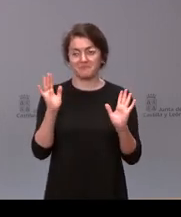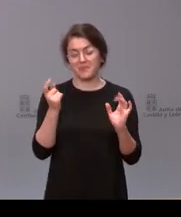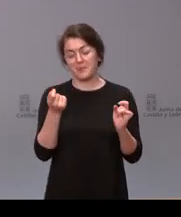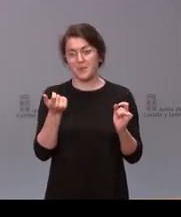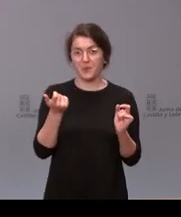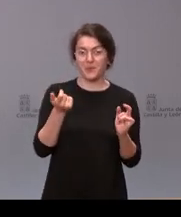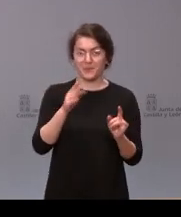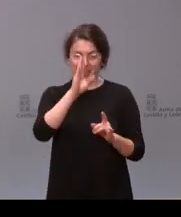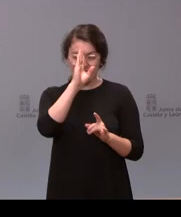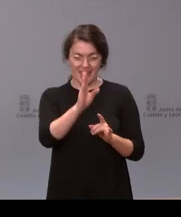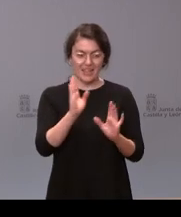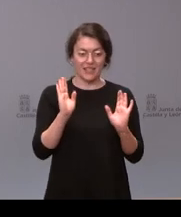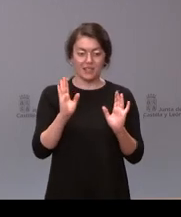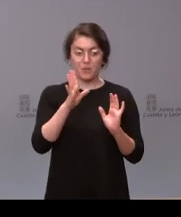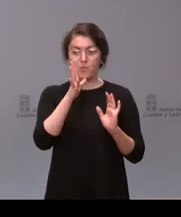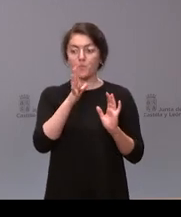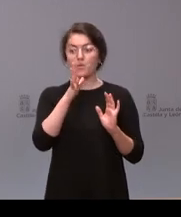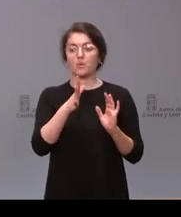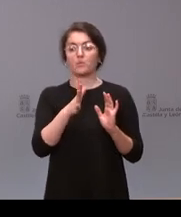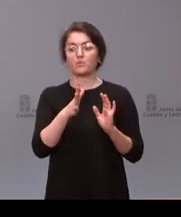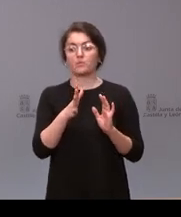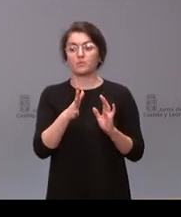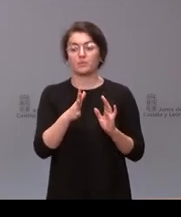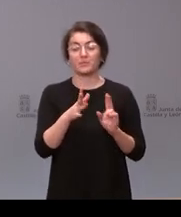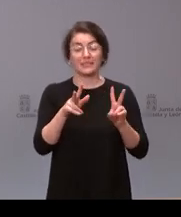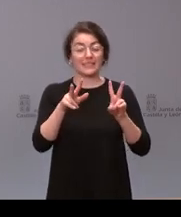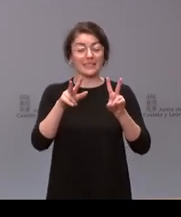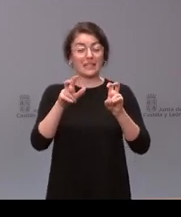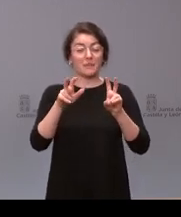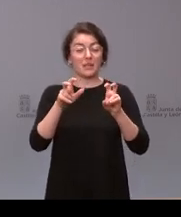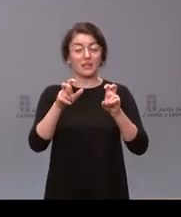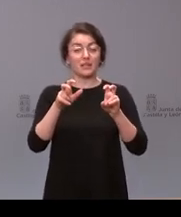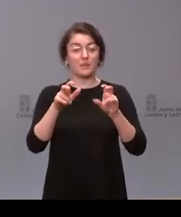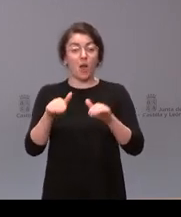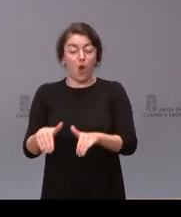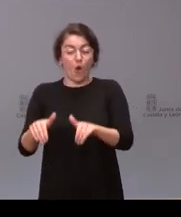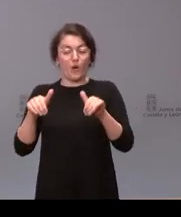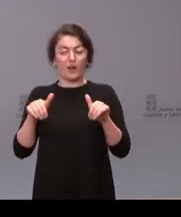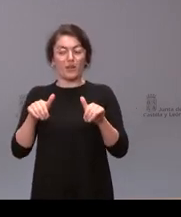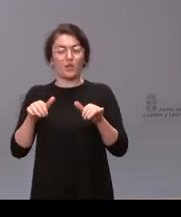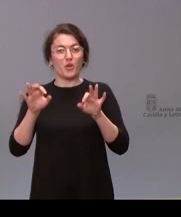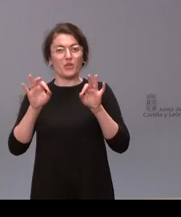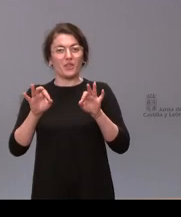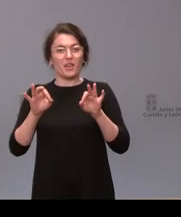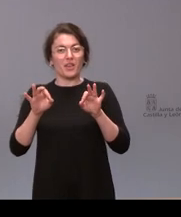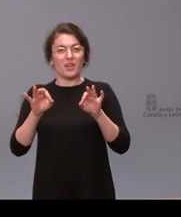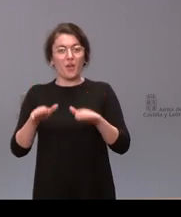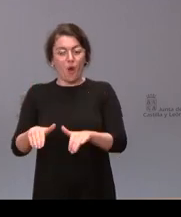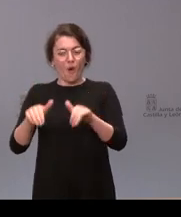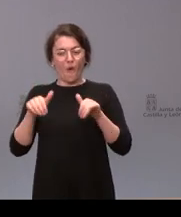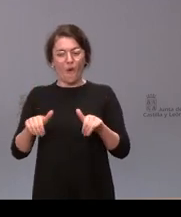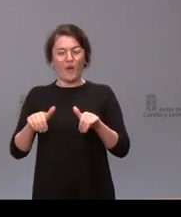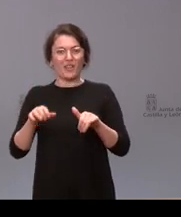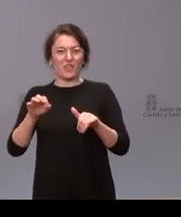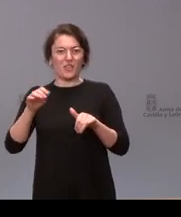directa hoy porque ha mencionado la protección a la objeción de conciencia, pero en Soria no se aborta en un centro público desde hace